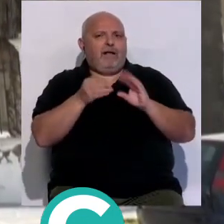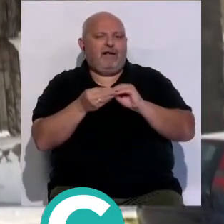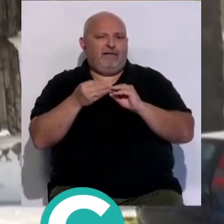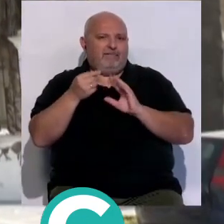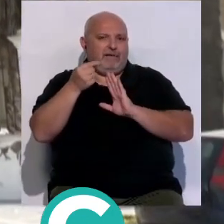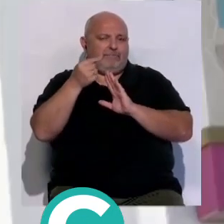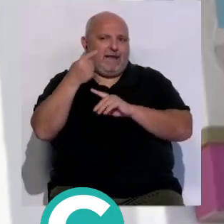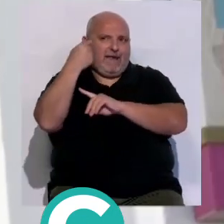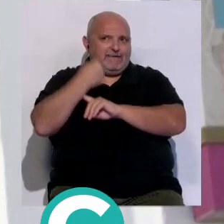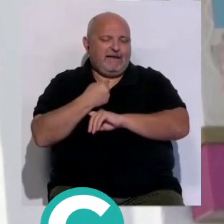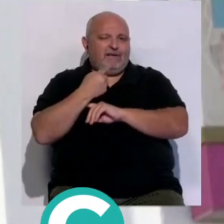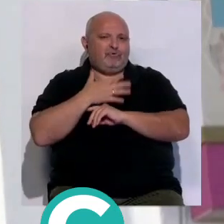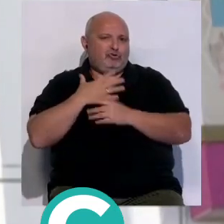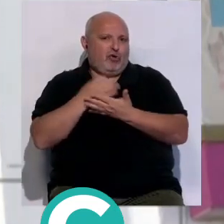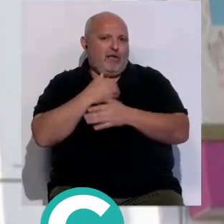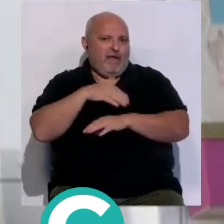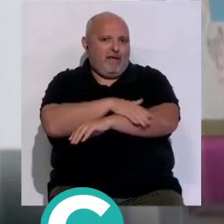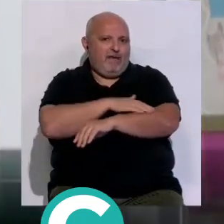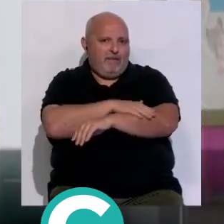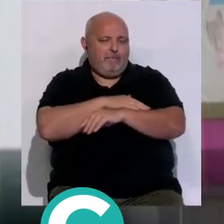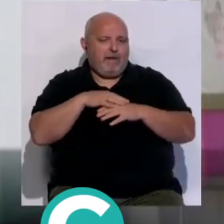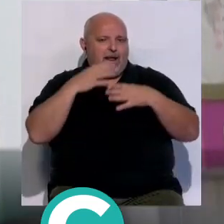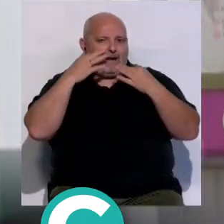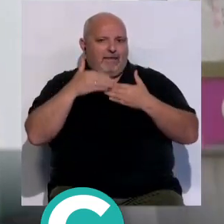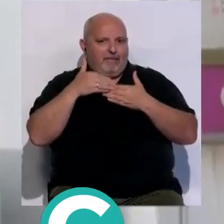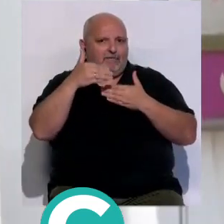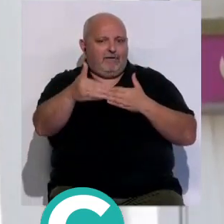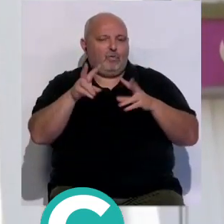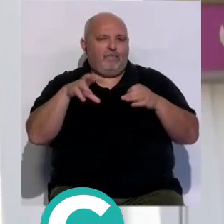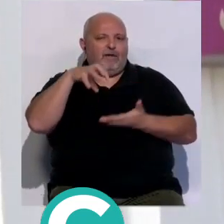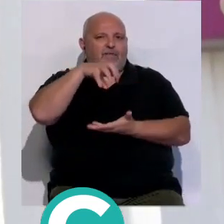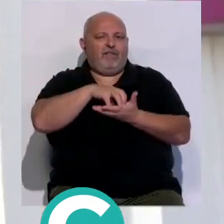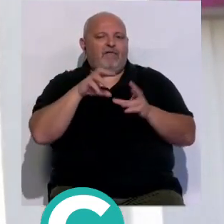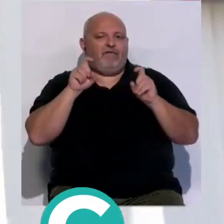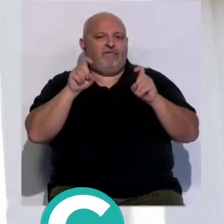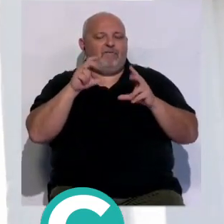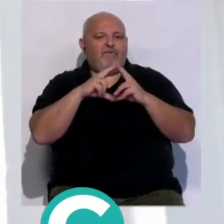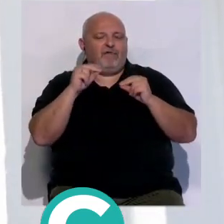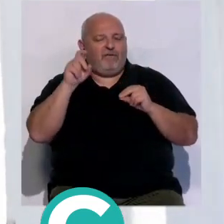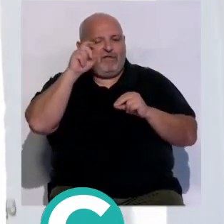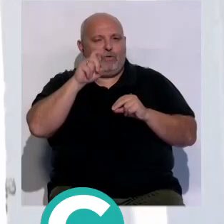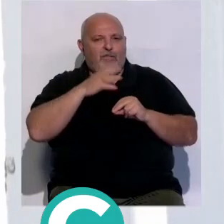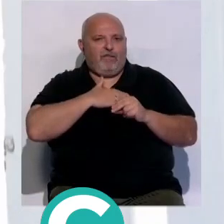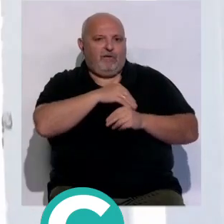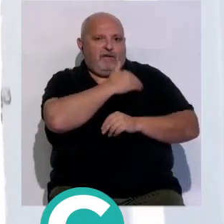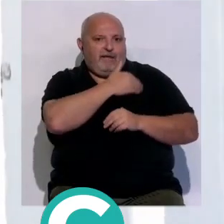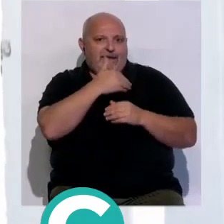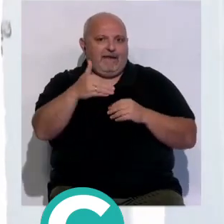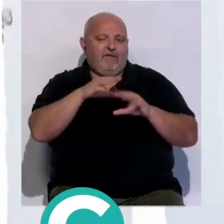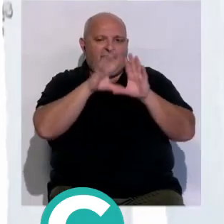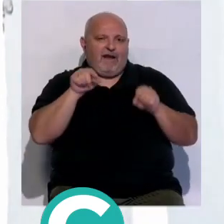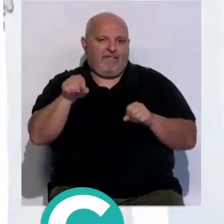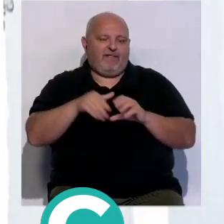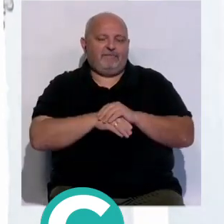exigencias de todas las administraciones para hacer realidad la nueva sede de la Facultad de Ciencias de la Educación en